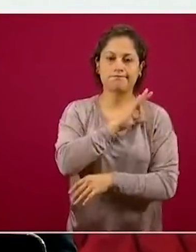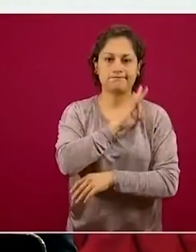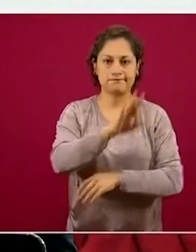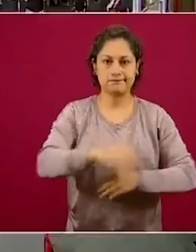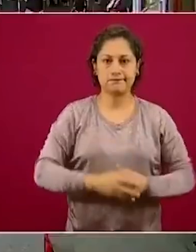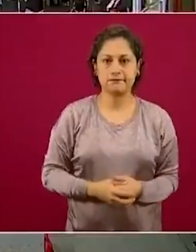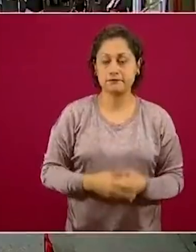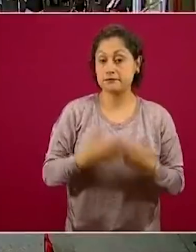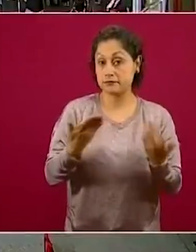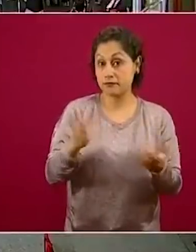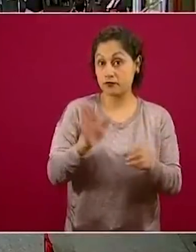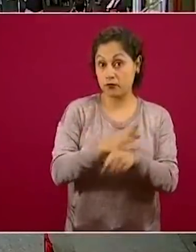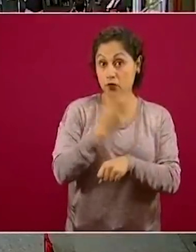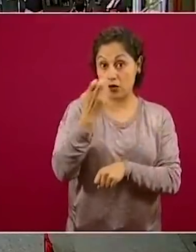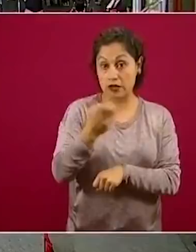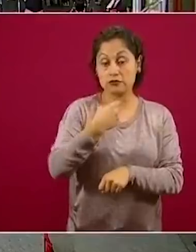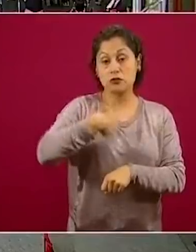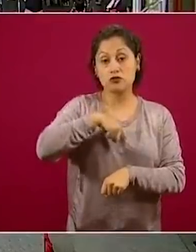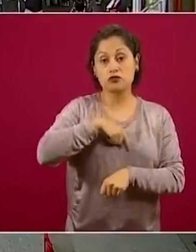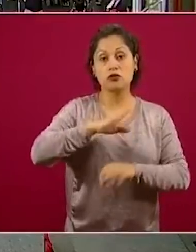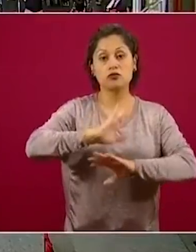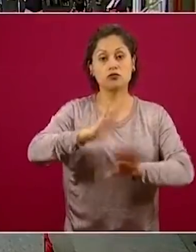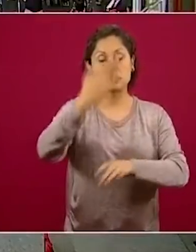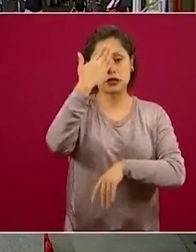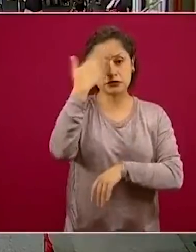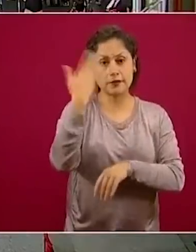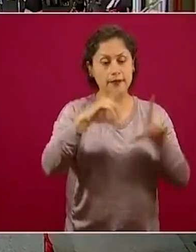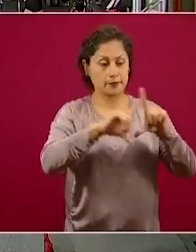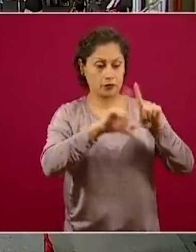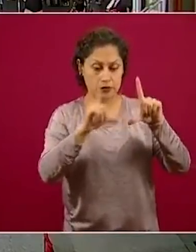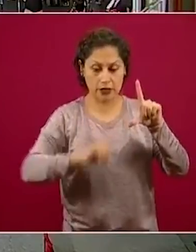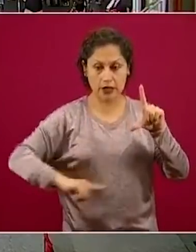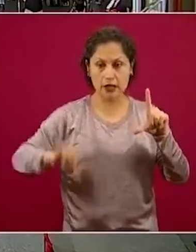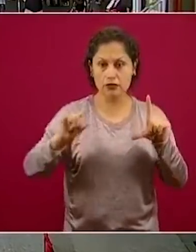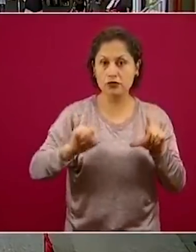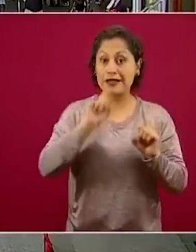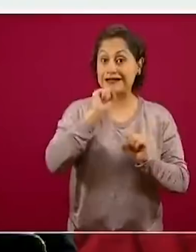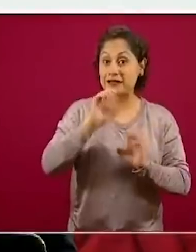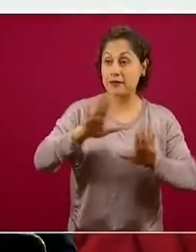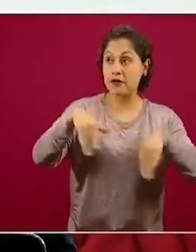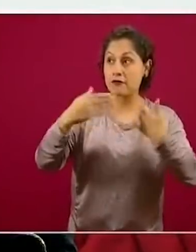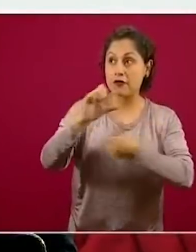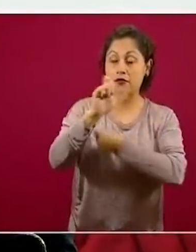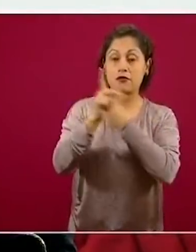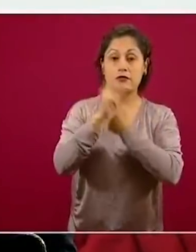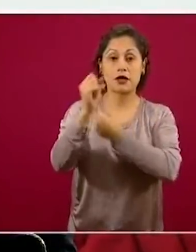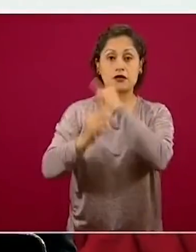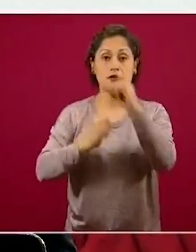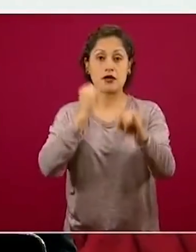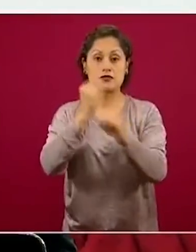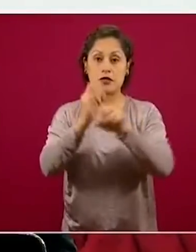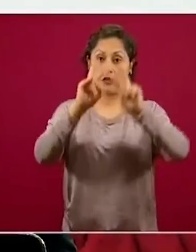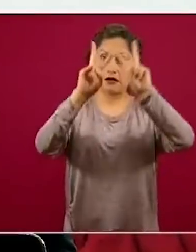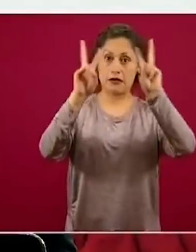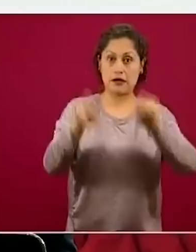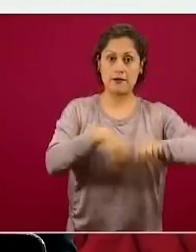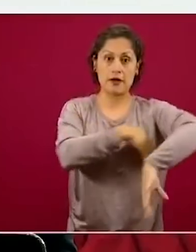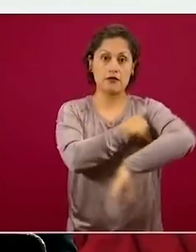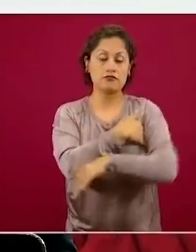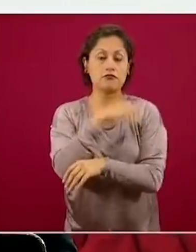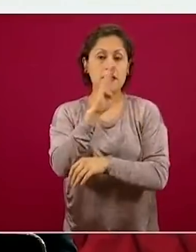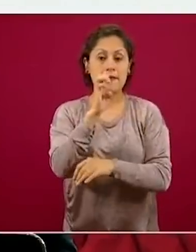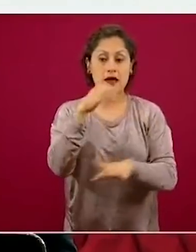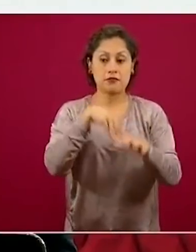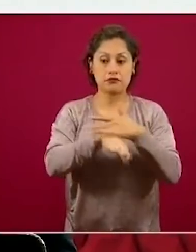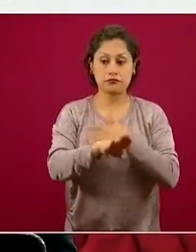evidencia tanto nacional como internacional muestra que las guarderías son más seguras en términos de riesgo para